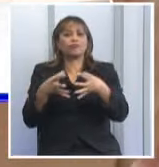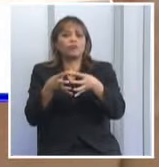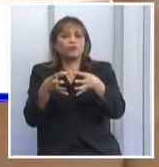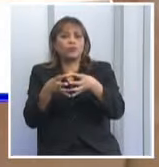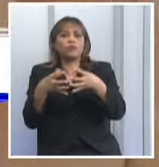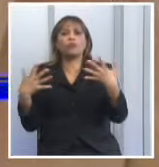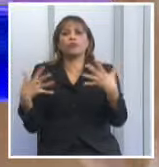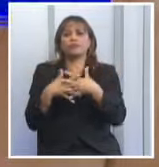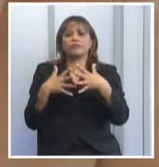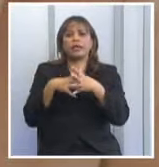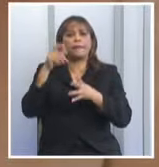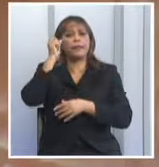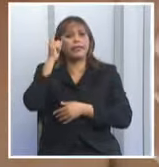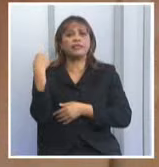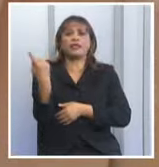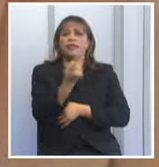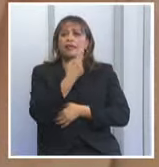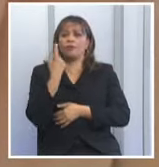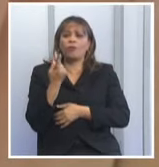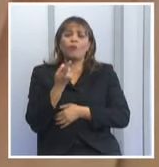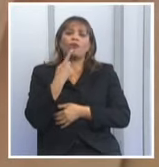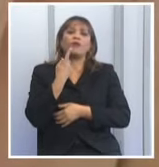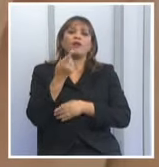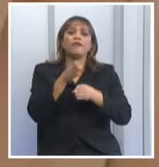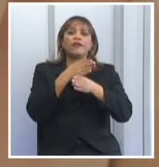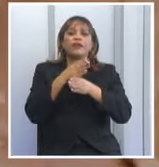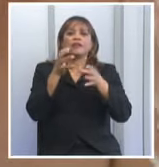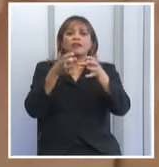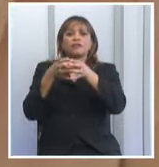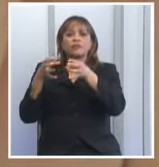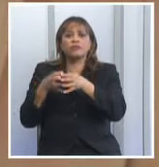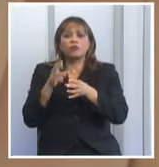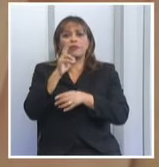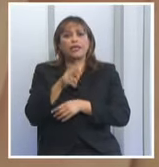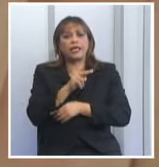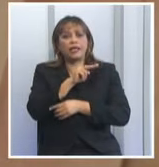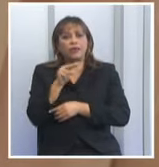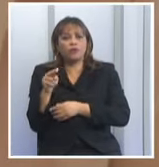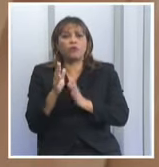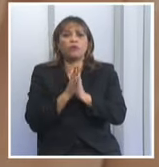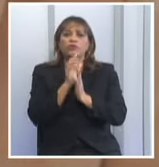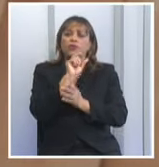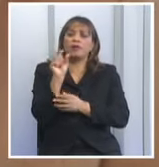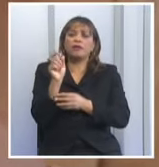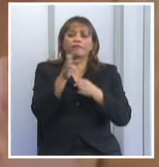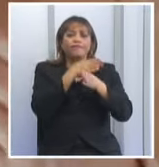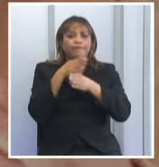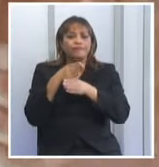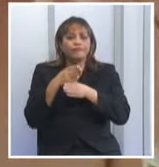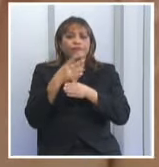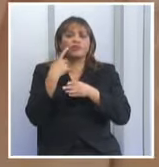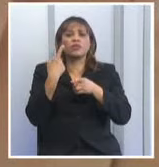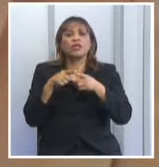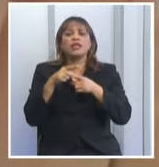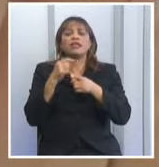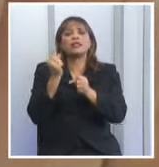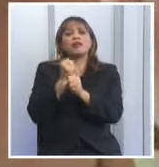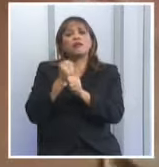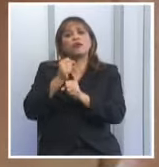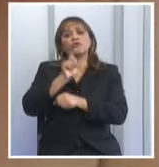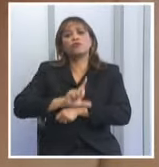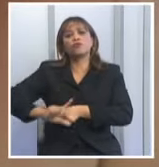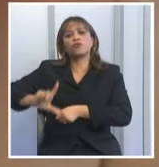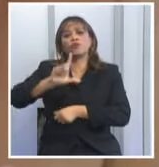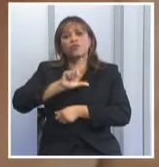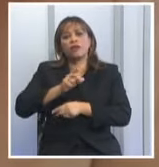experiencia de todas y todos, de otras instituciones religiosas, de otras instituciones fraternales, de las obras sociales históricas,